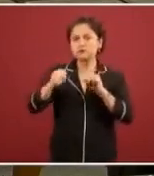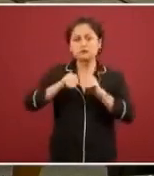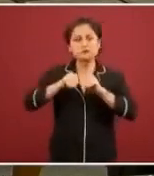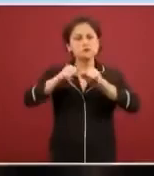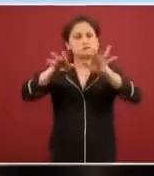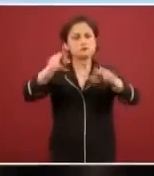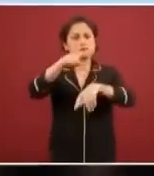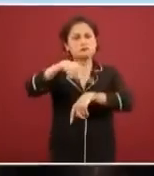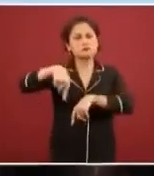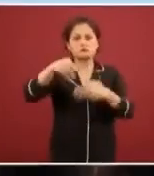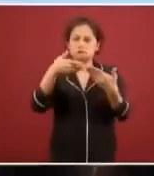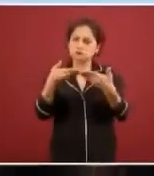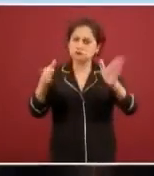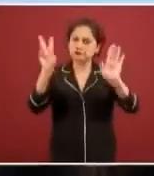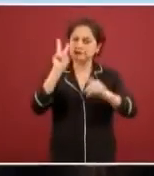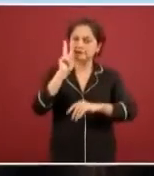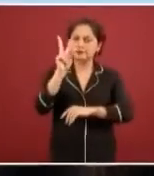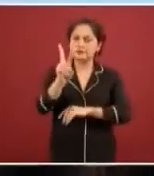publicando.